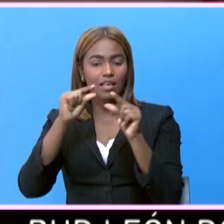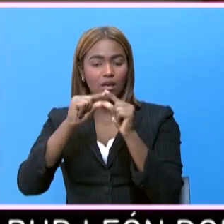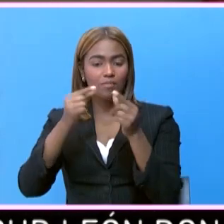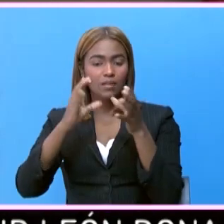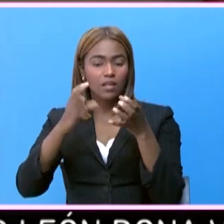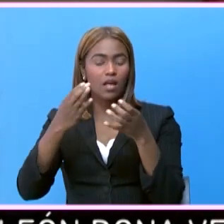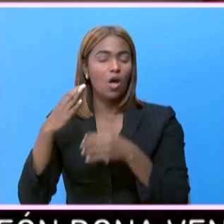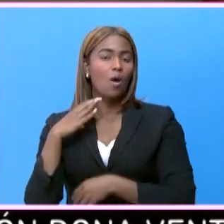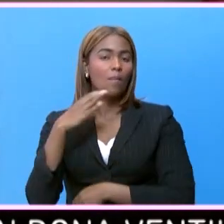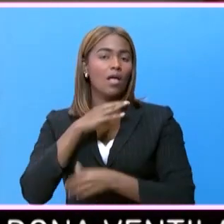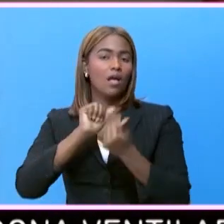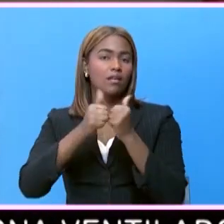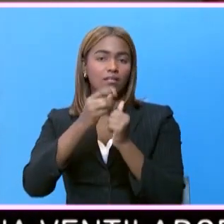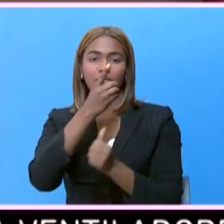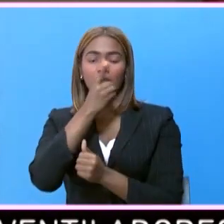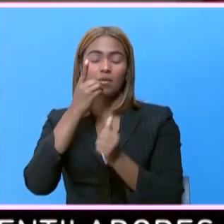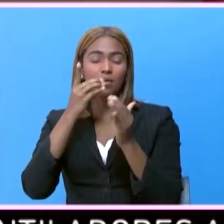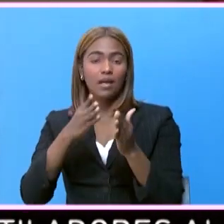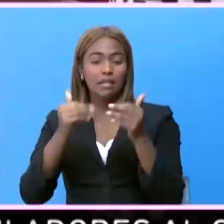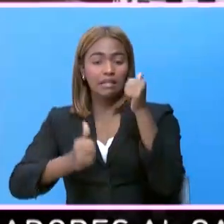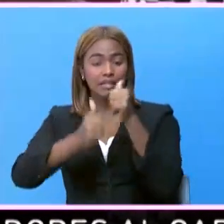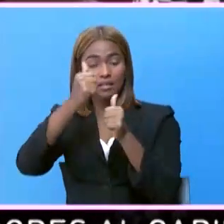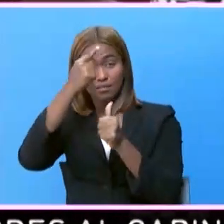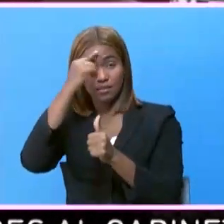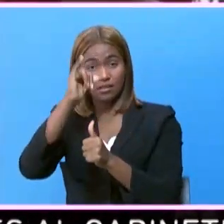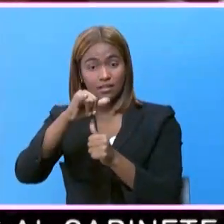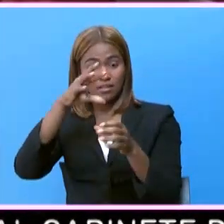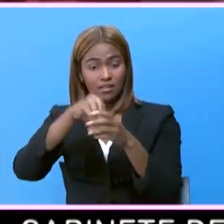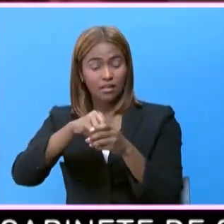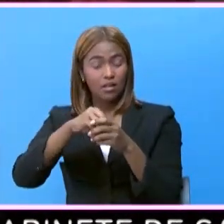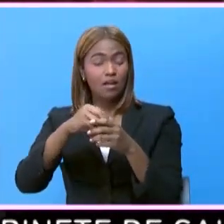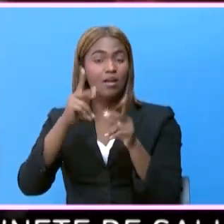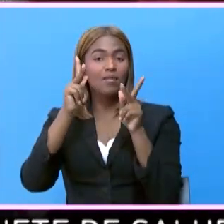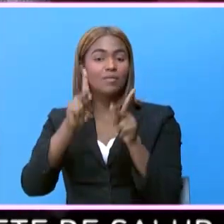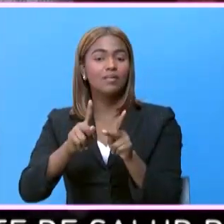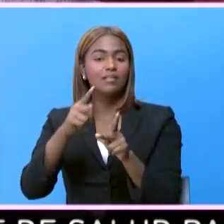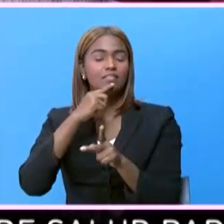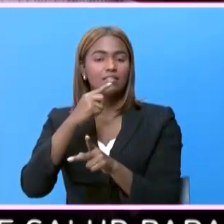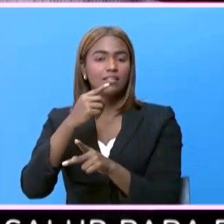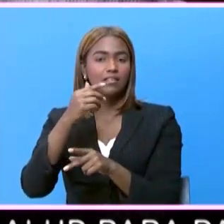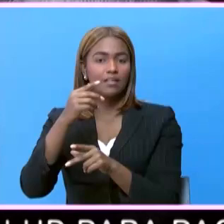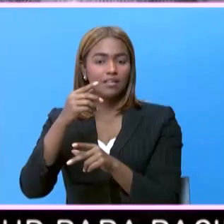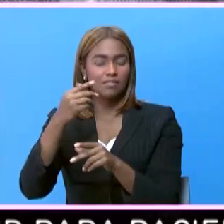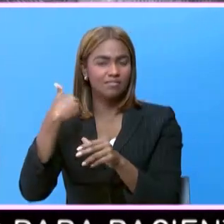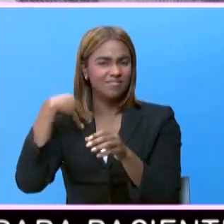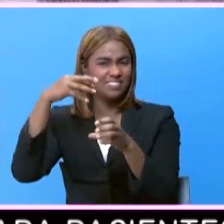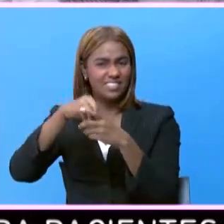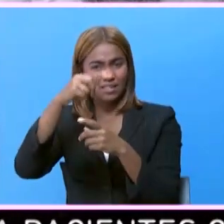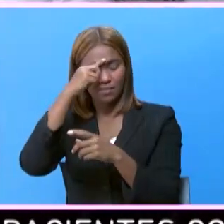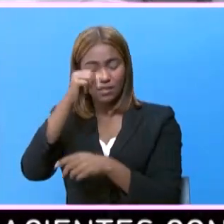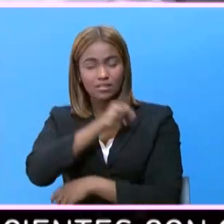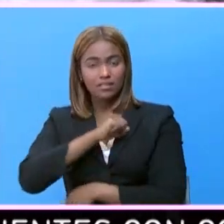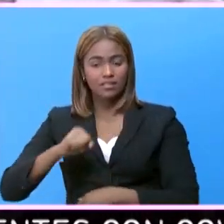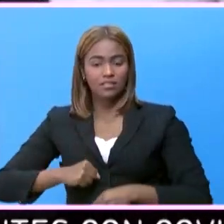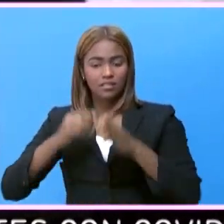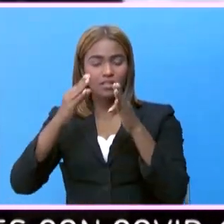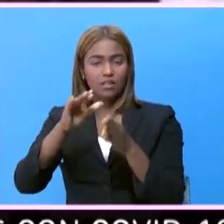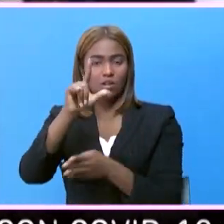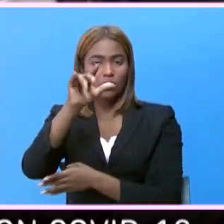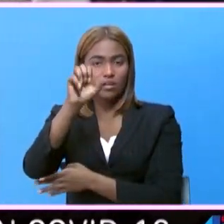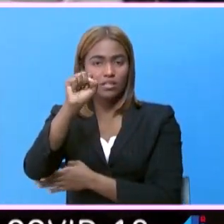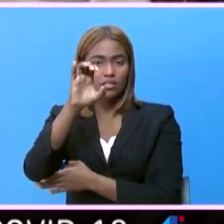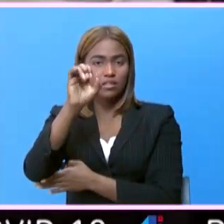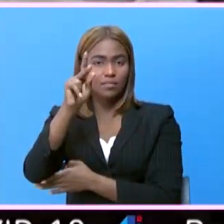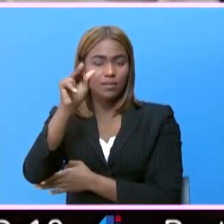Dominicano, resultando ganador a la plancha con fraternidad esgrimista, presidida por el señor Luis Ciprián